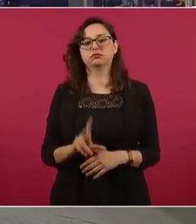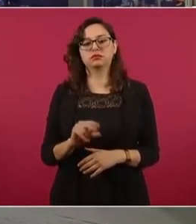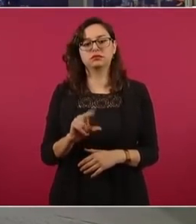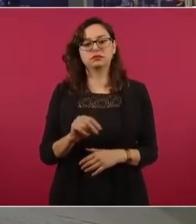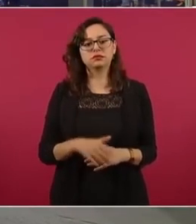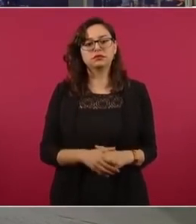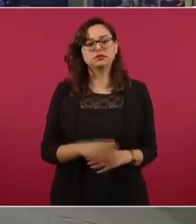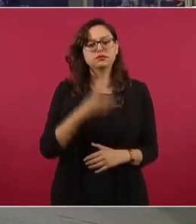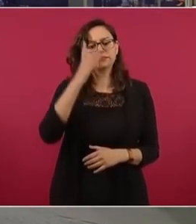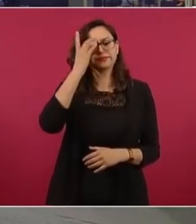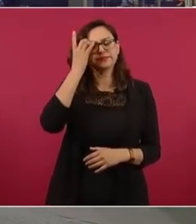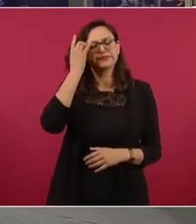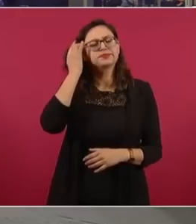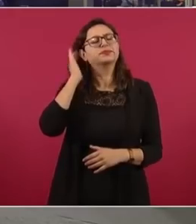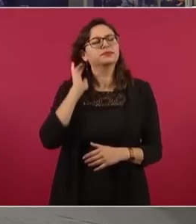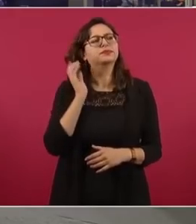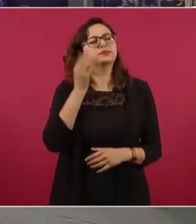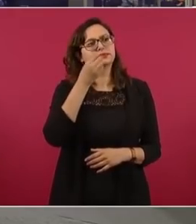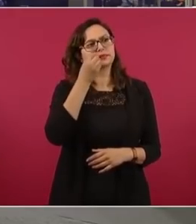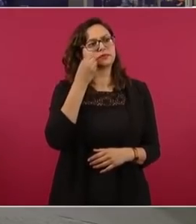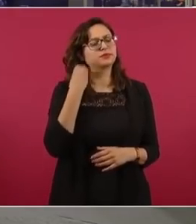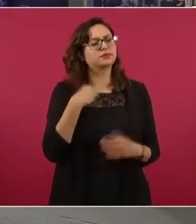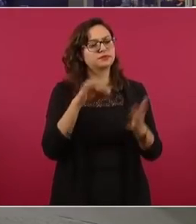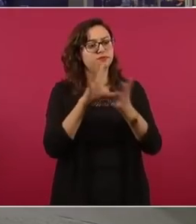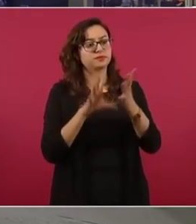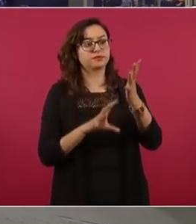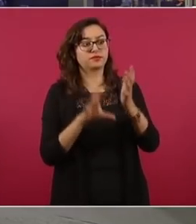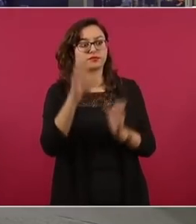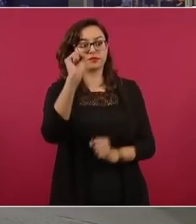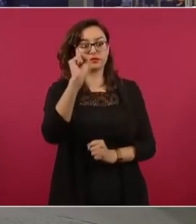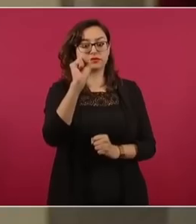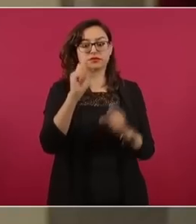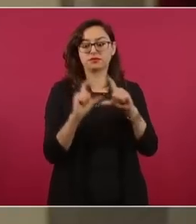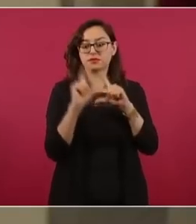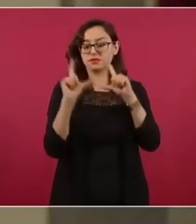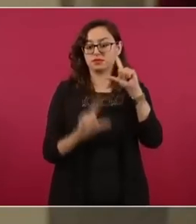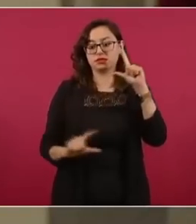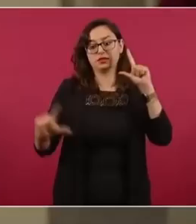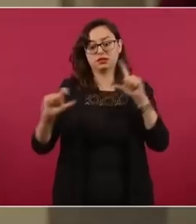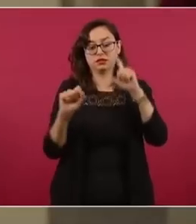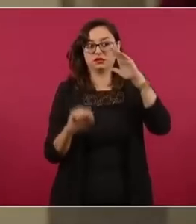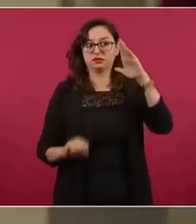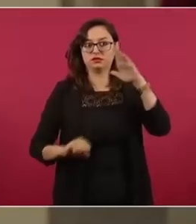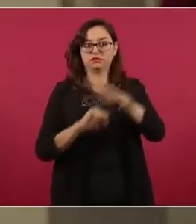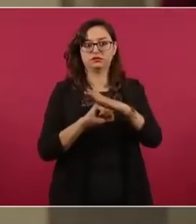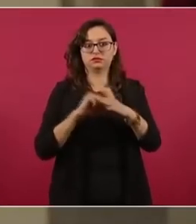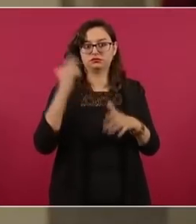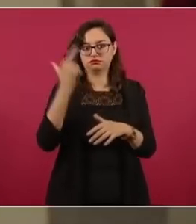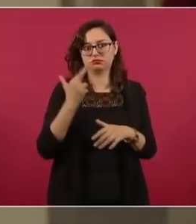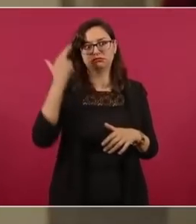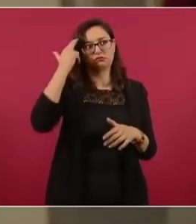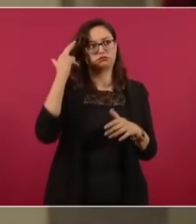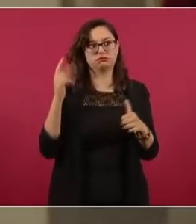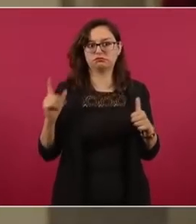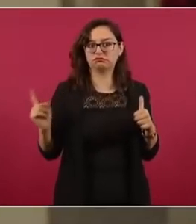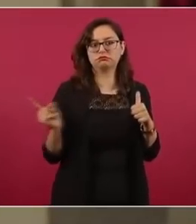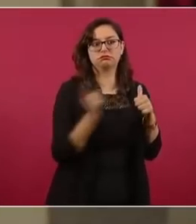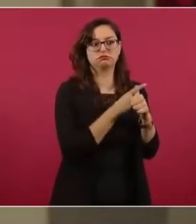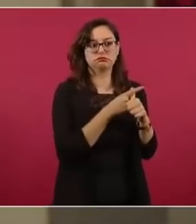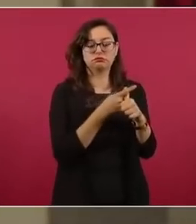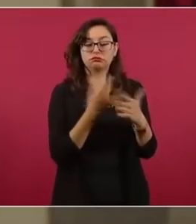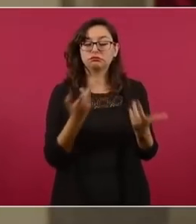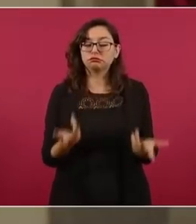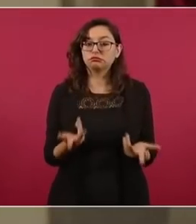que usted le bebe al propio documento magno, vamos a inferir que parte de la Cuarta Transformación es una política